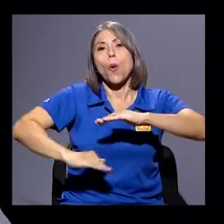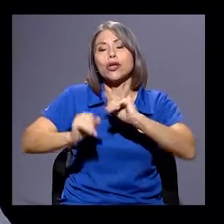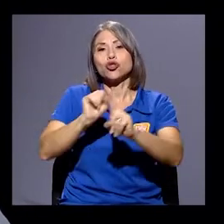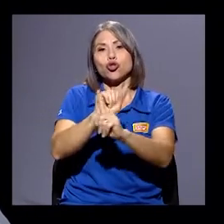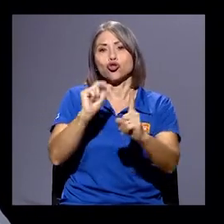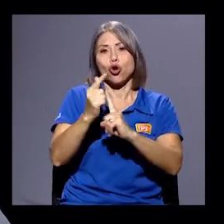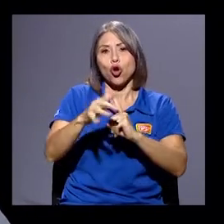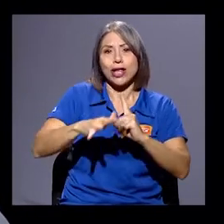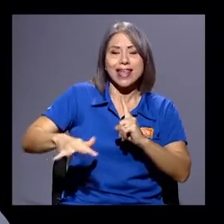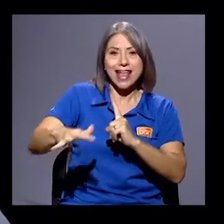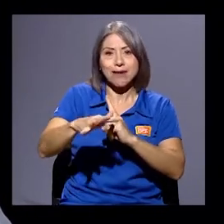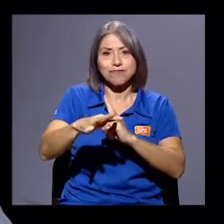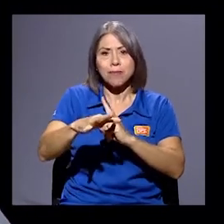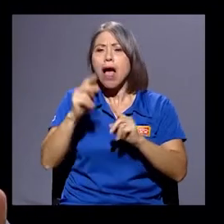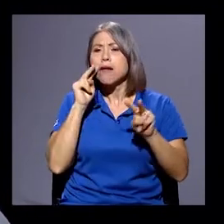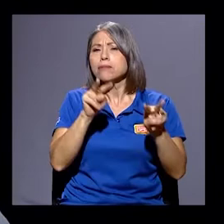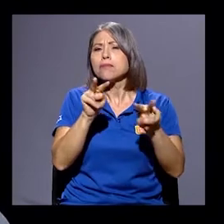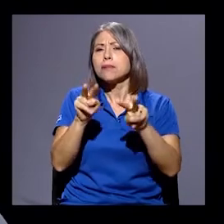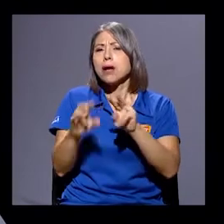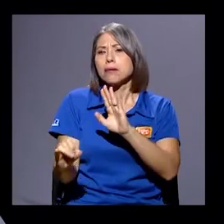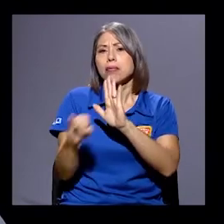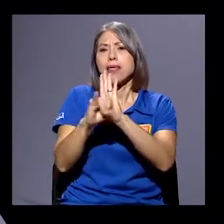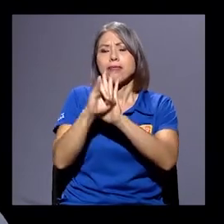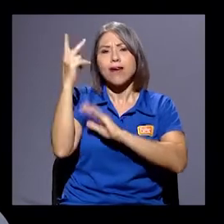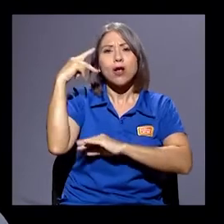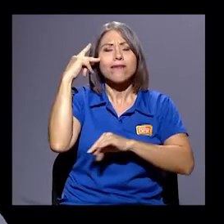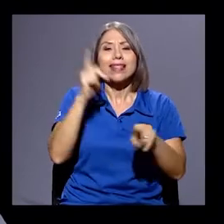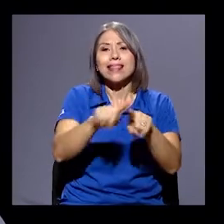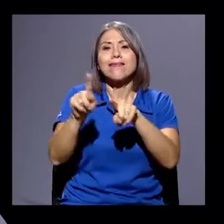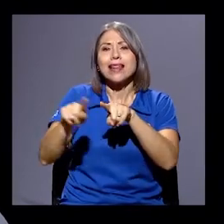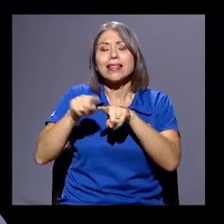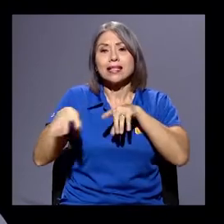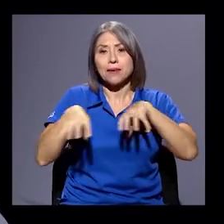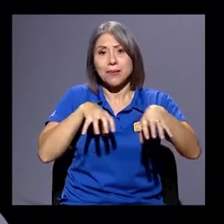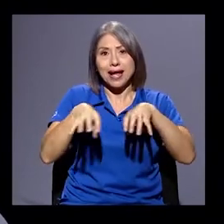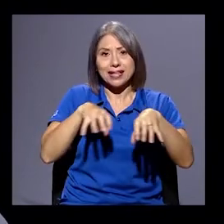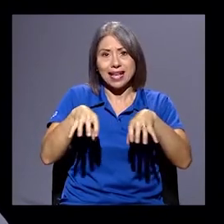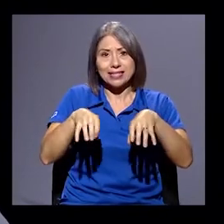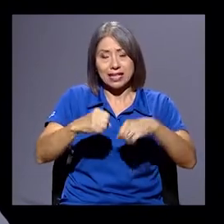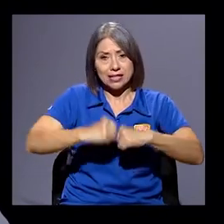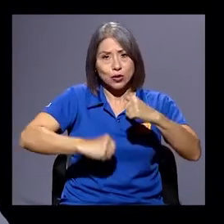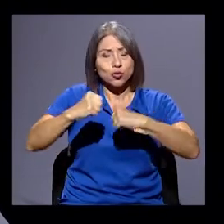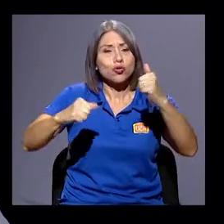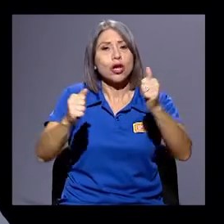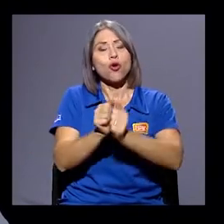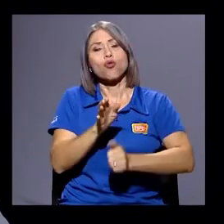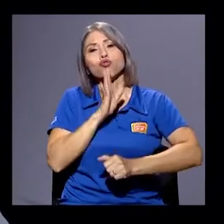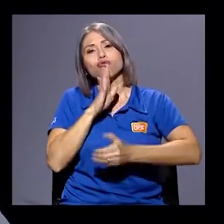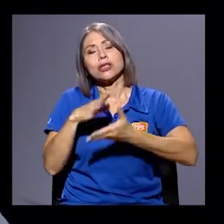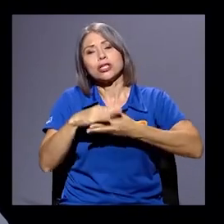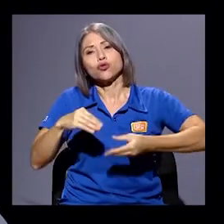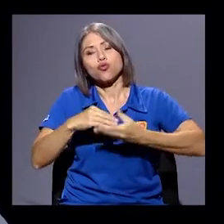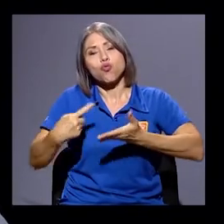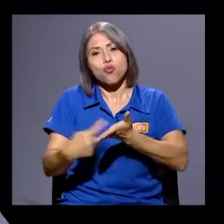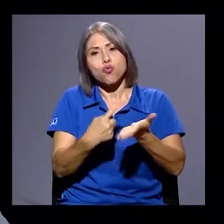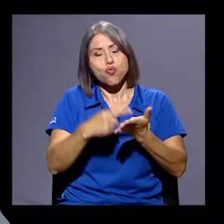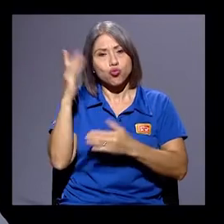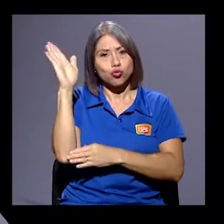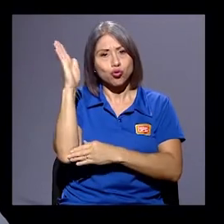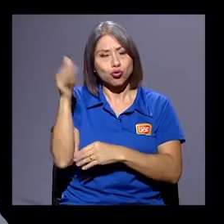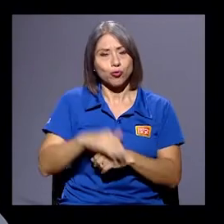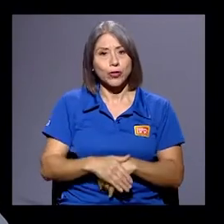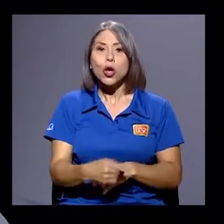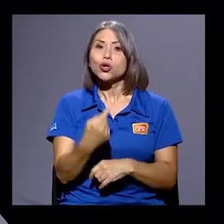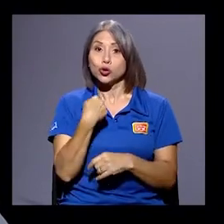identificando en la política una serie de prácticas y que se construyen desde los discursos. voy a hacer el apunte tal vez más valioso que